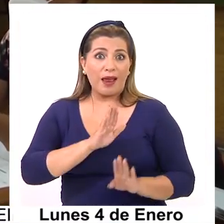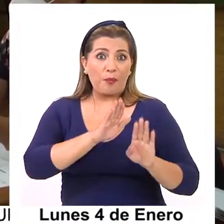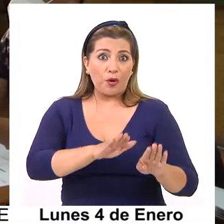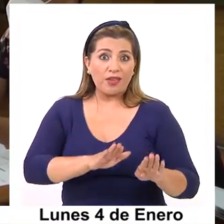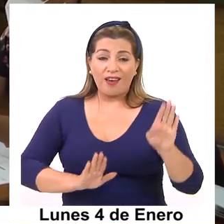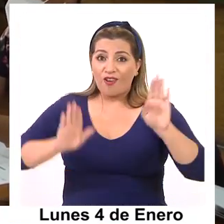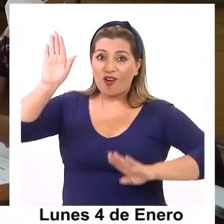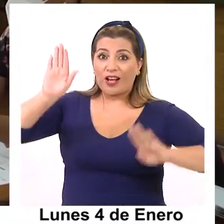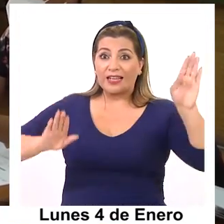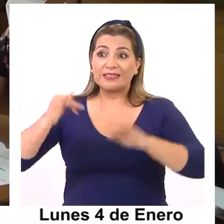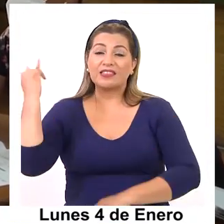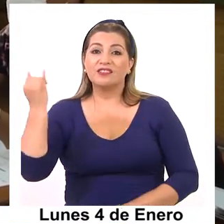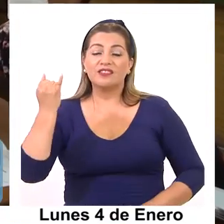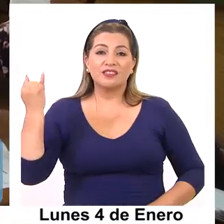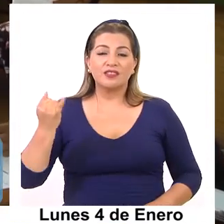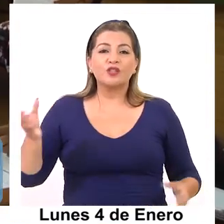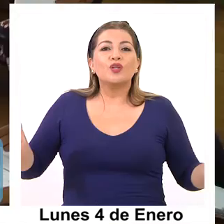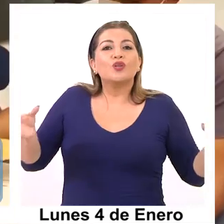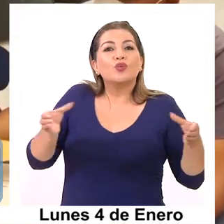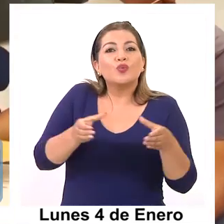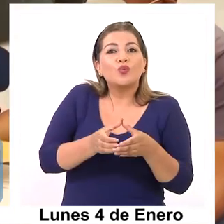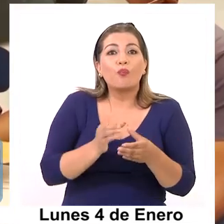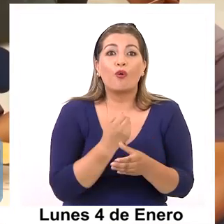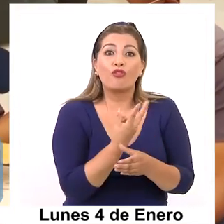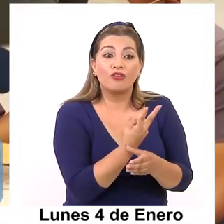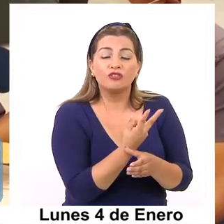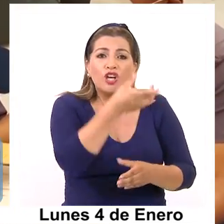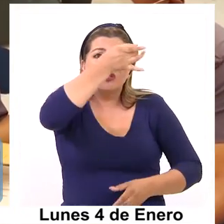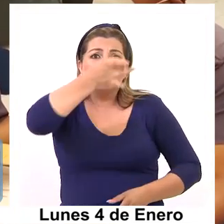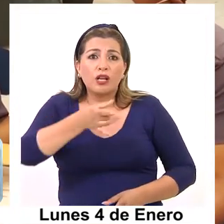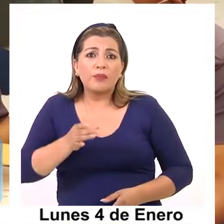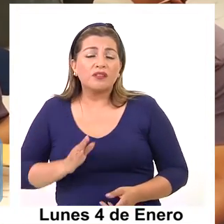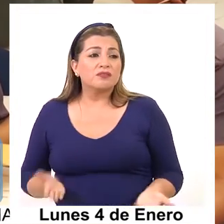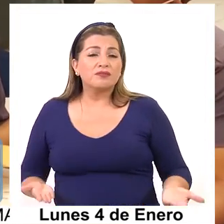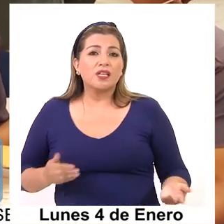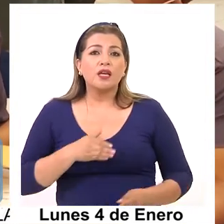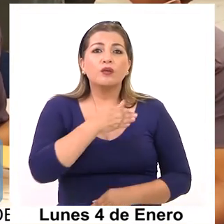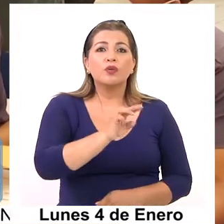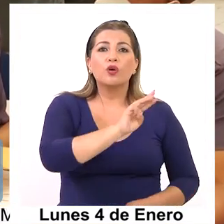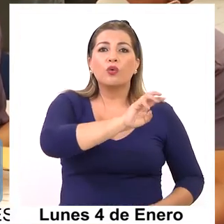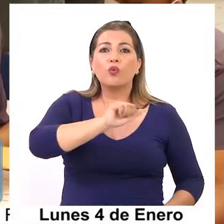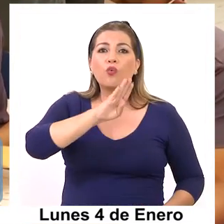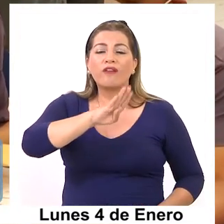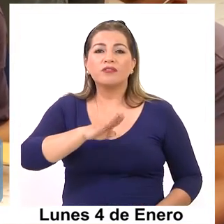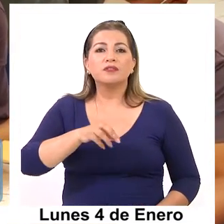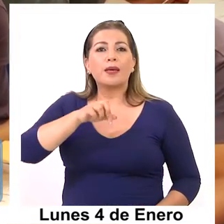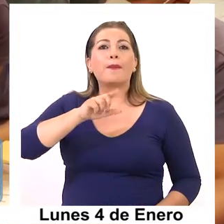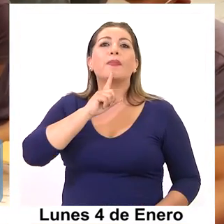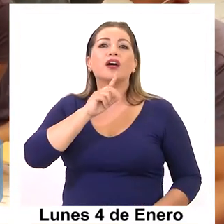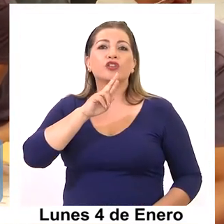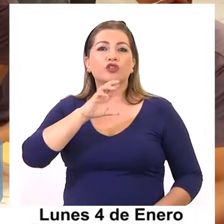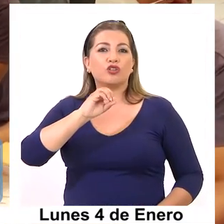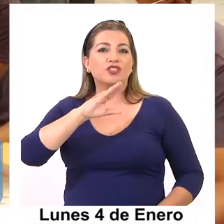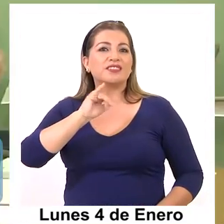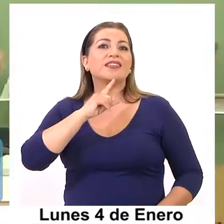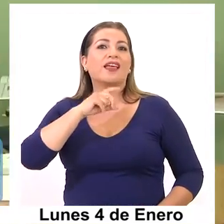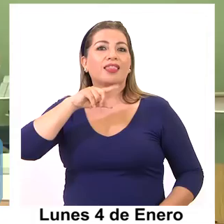los candidatos independientes del Distrito 2, solo deben dirigirse al sitio web patrocinantes